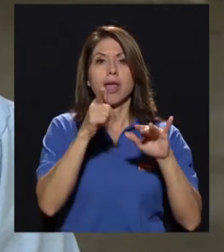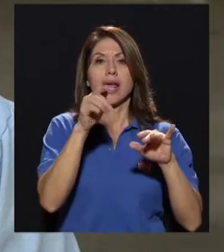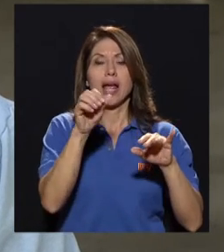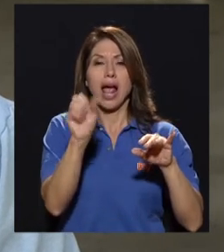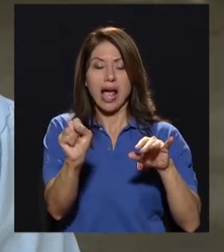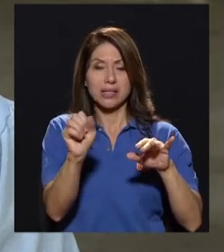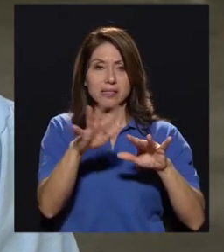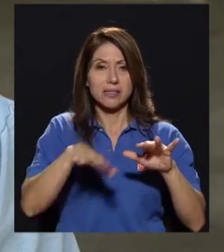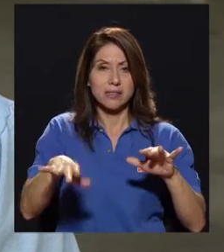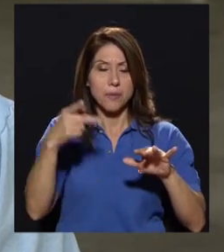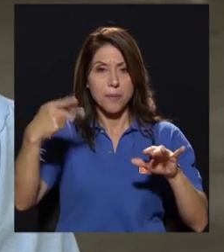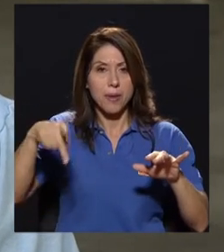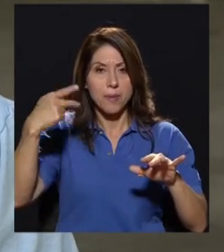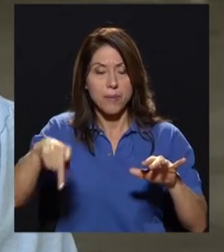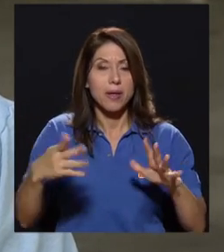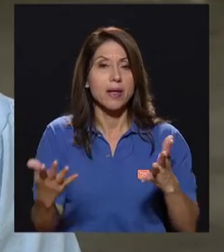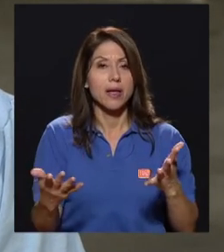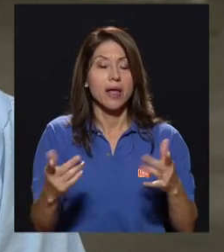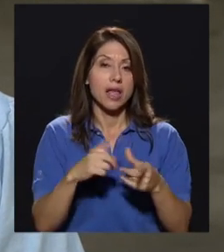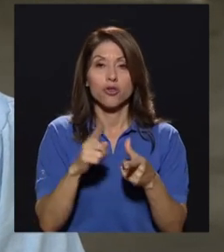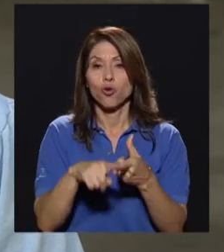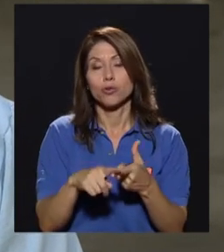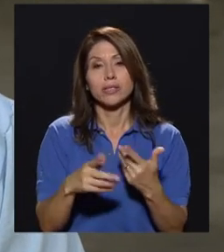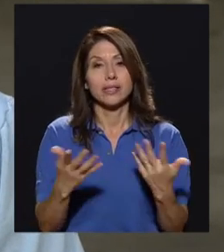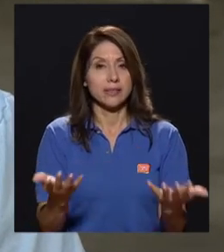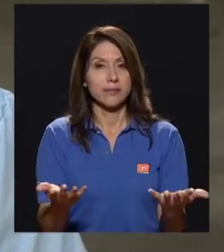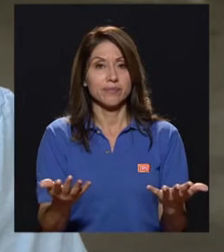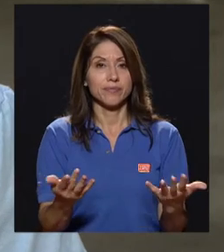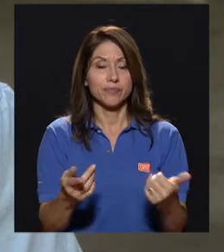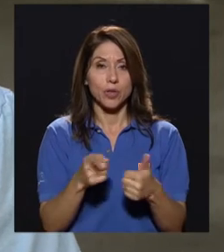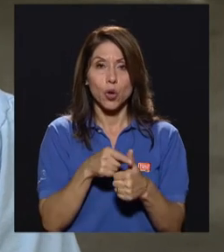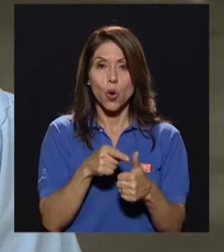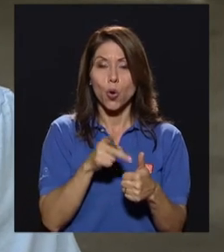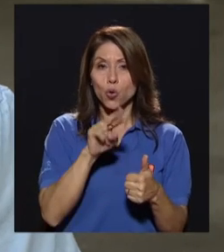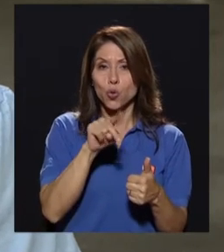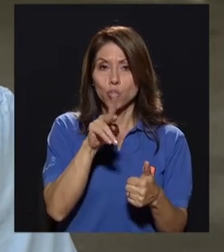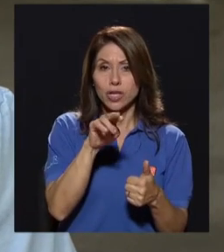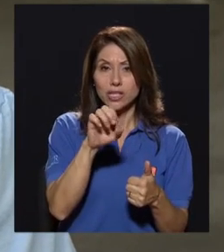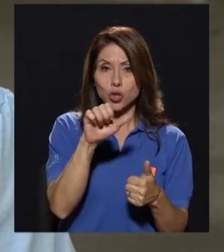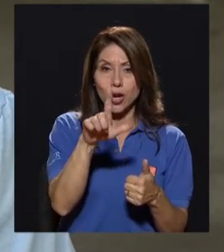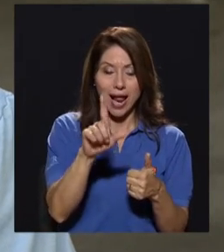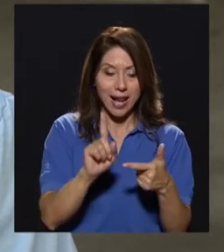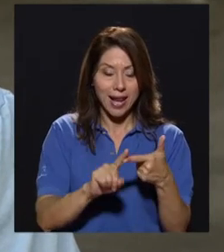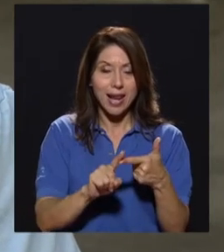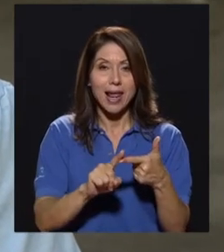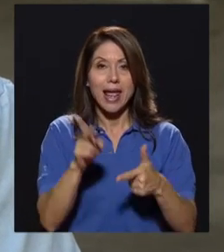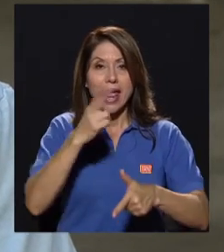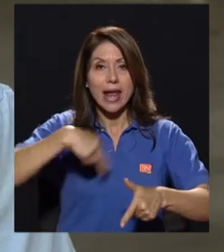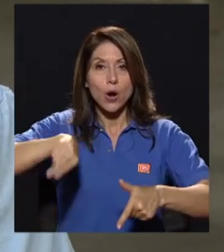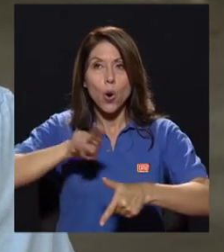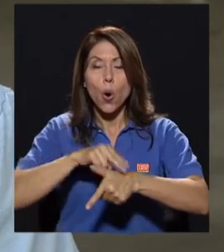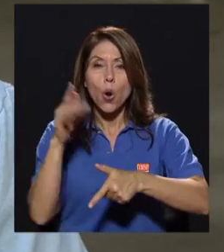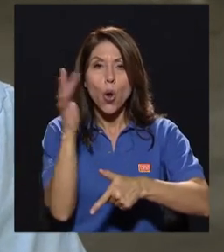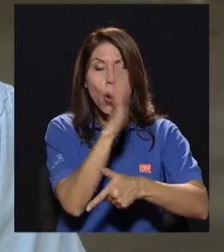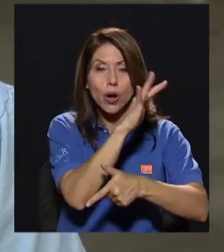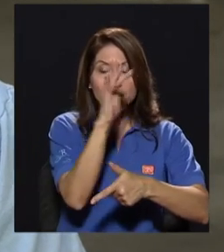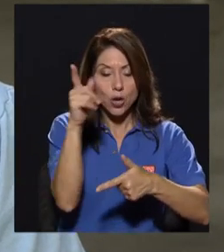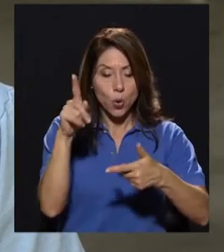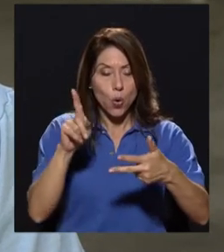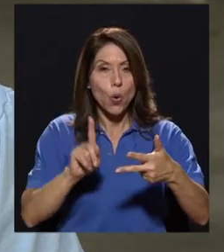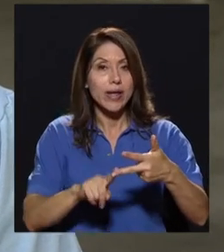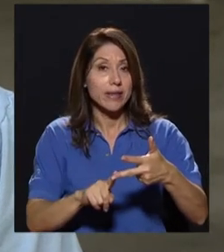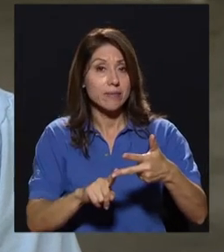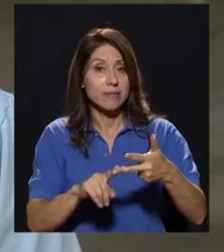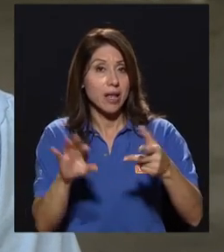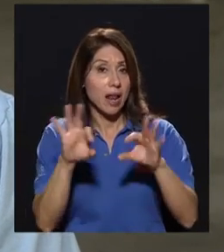proteína o de animales. Entonces está el componente nutricional, el componente ecológico. Y por último, ¿por qué